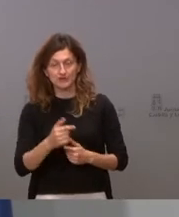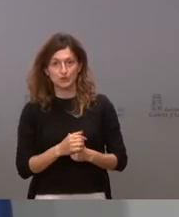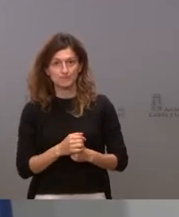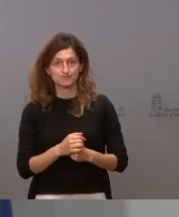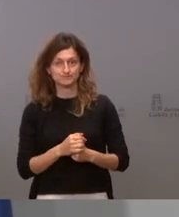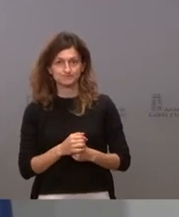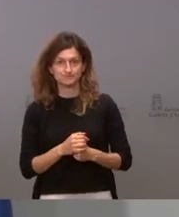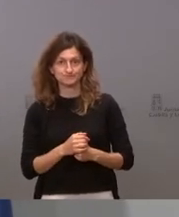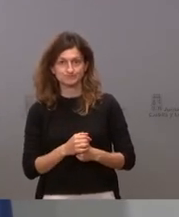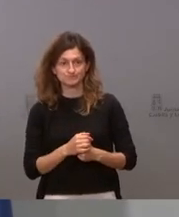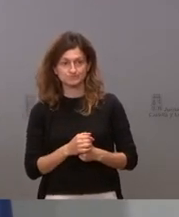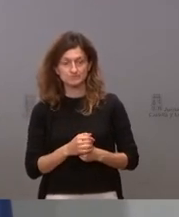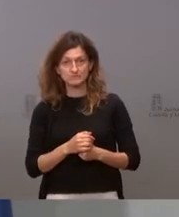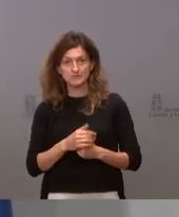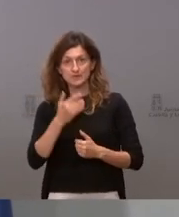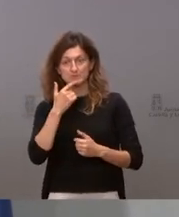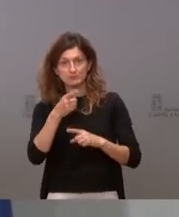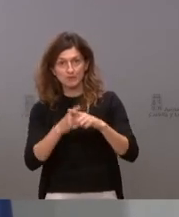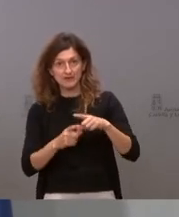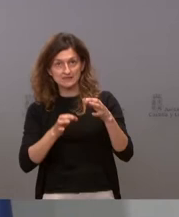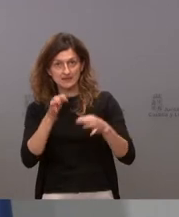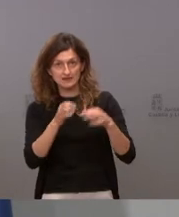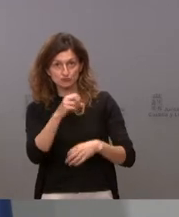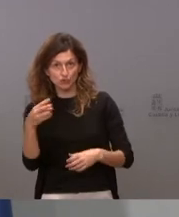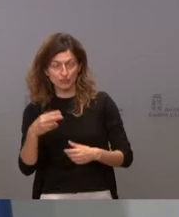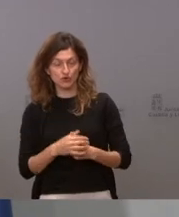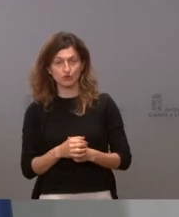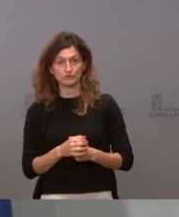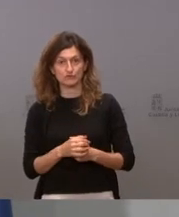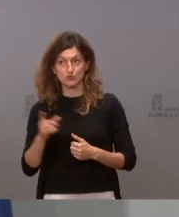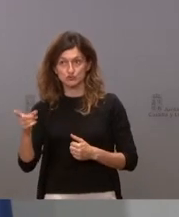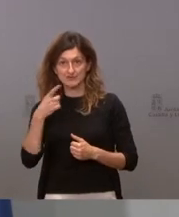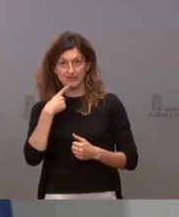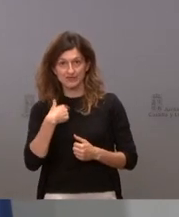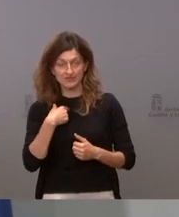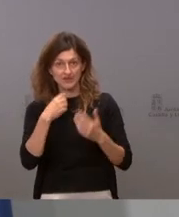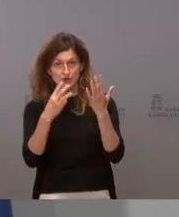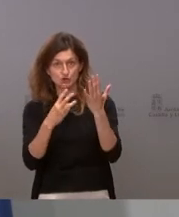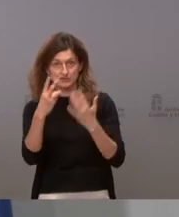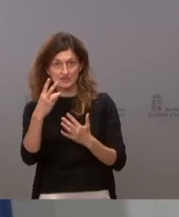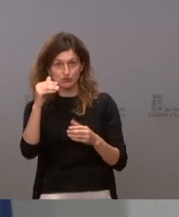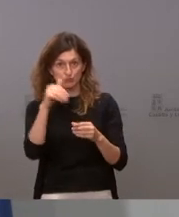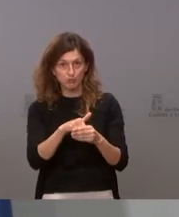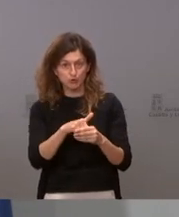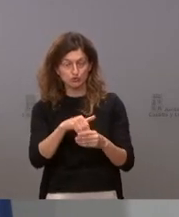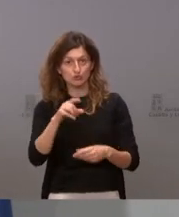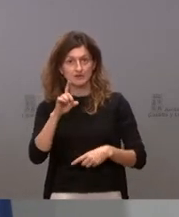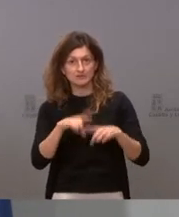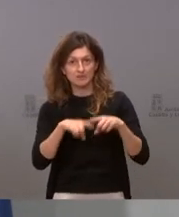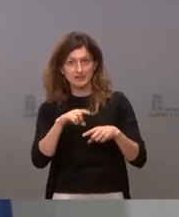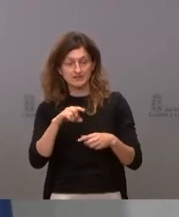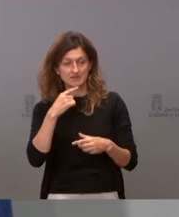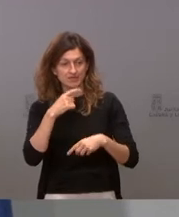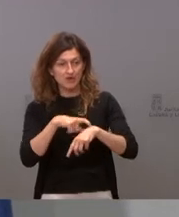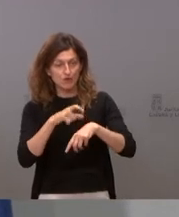dice en parte el auto en el que usted se refiere y dice mire esos 82 votos teniendo en cuenta la hora en la que se emiten fueron